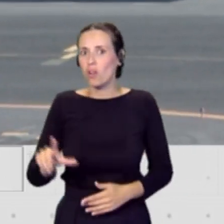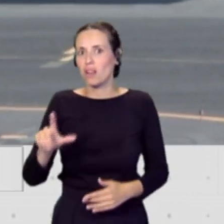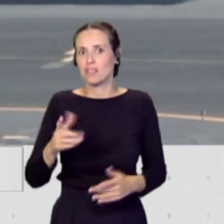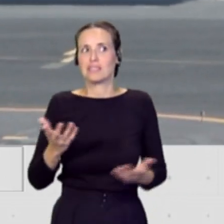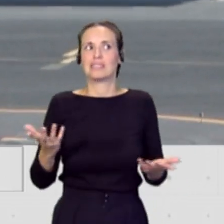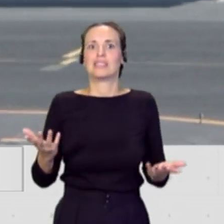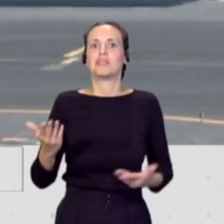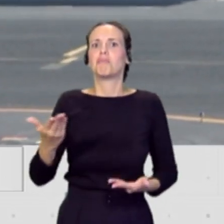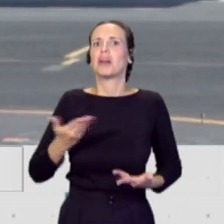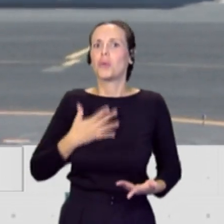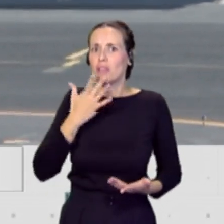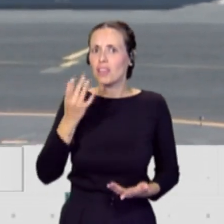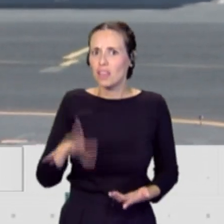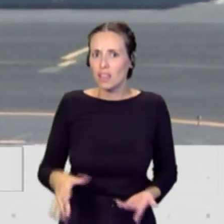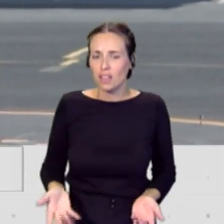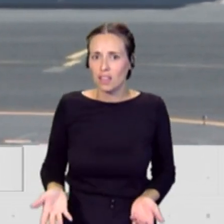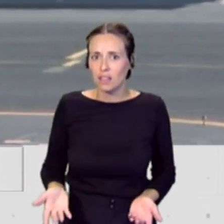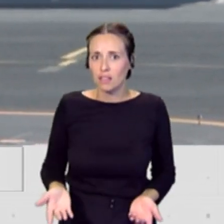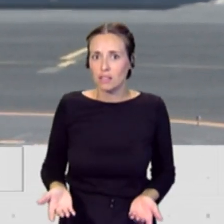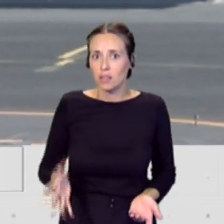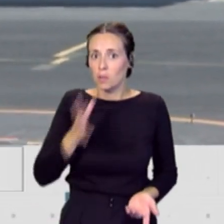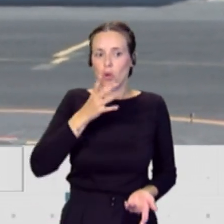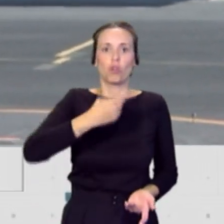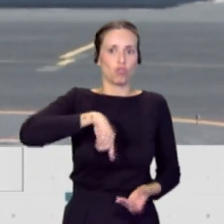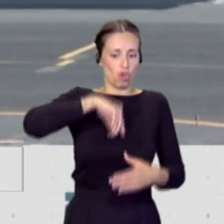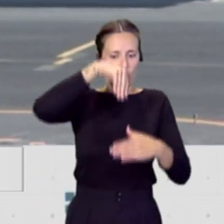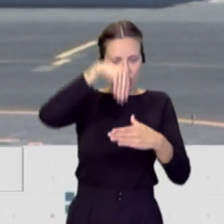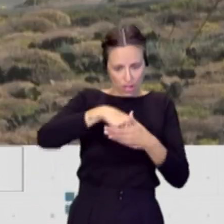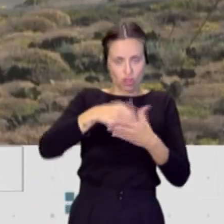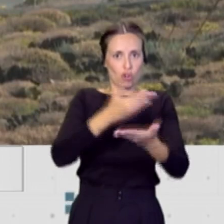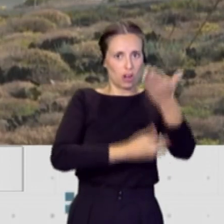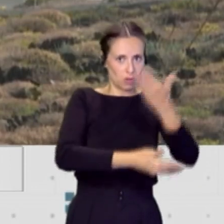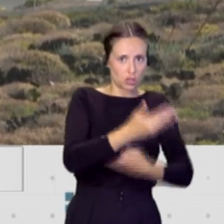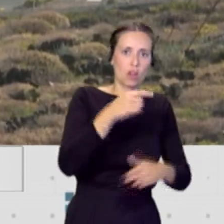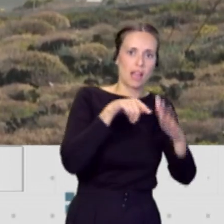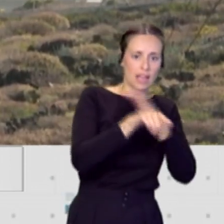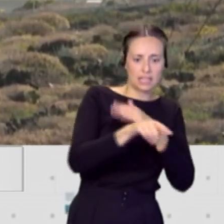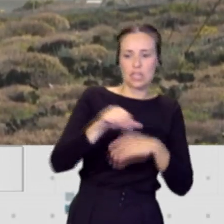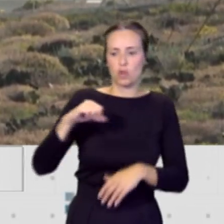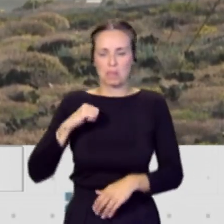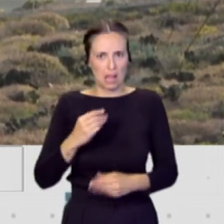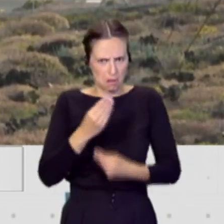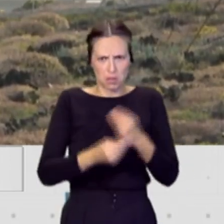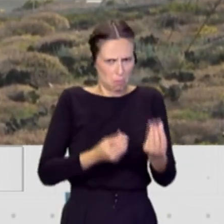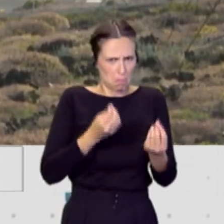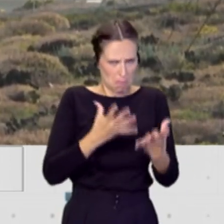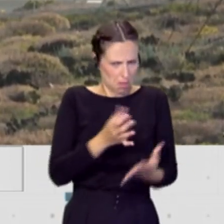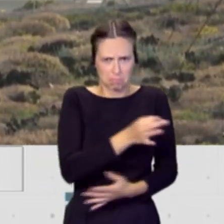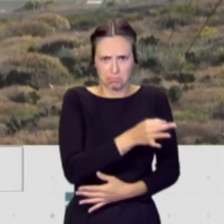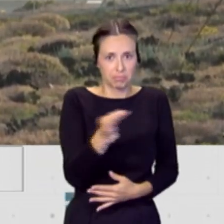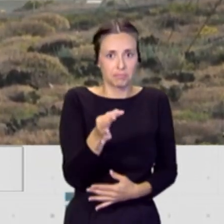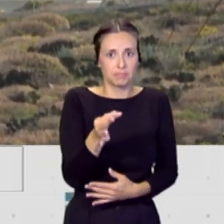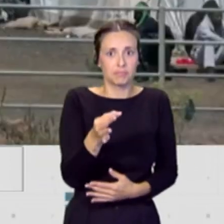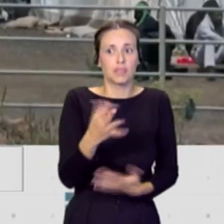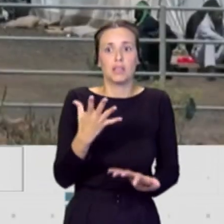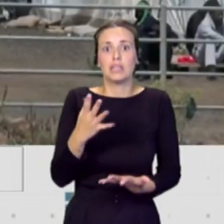¿quién nos tiene que ayudar? ¿Quién nos tiene que ayudar? Ya entre nosotros la colaboración interna entre la gerencia y los hospitales la estamos llevando a cabo, y es efectiva, a